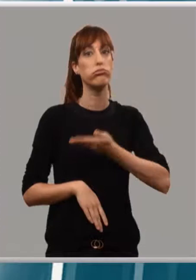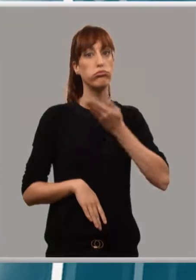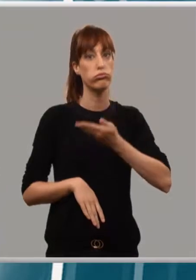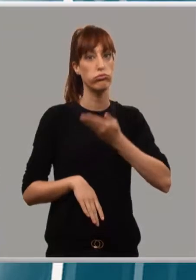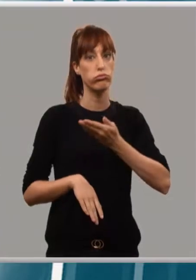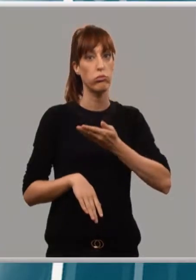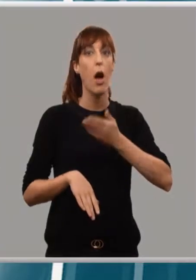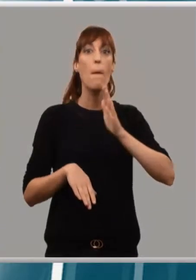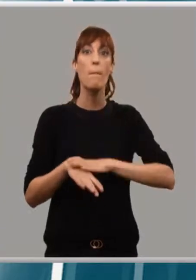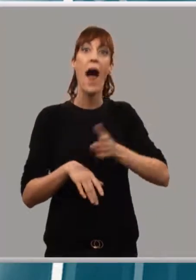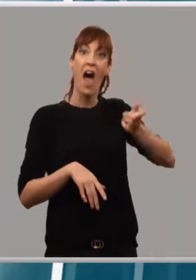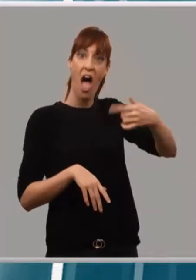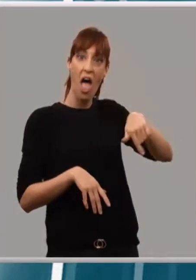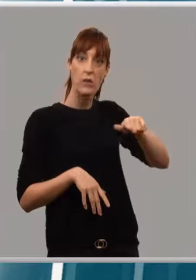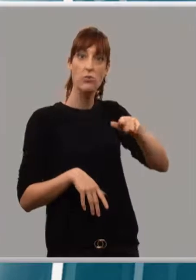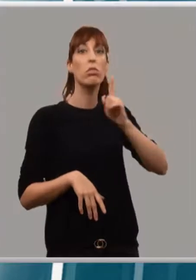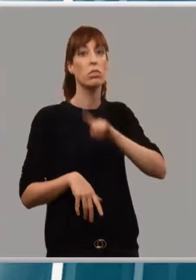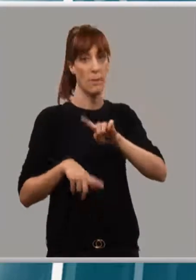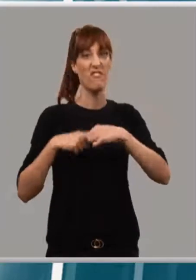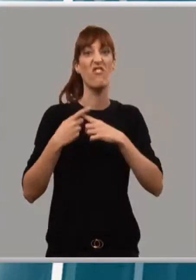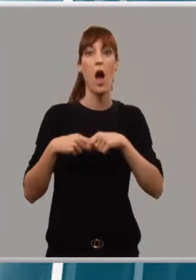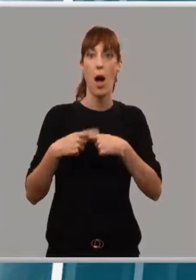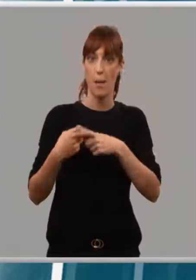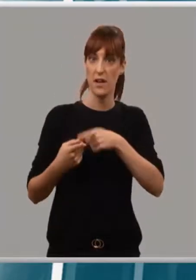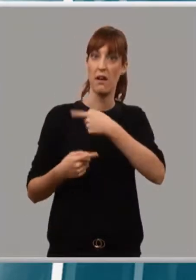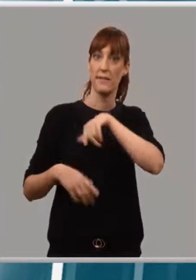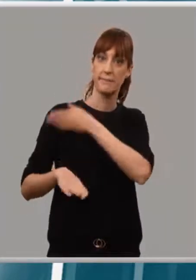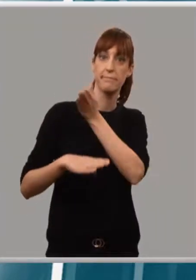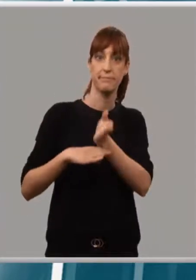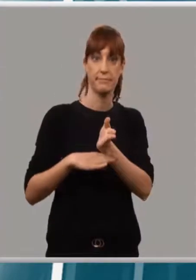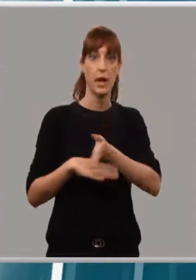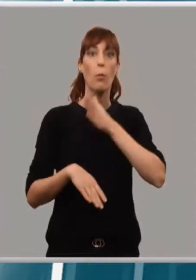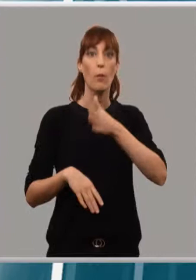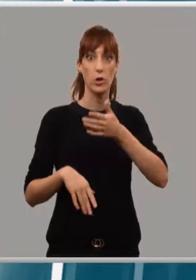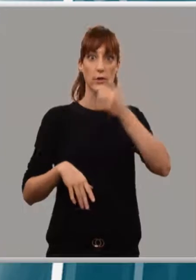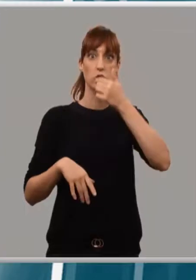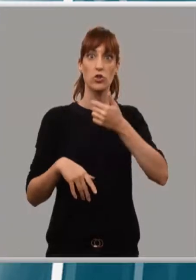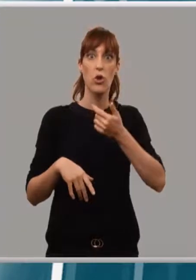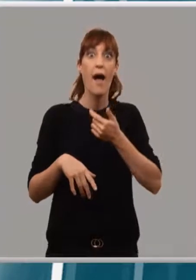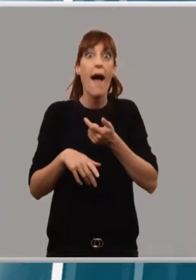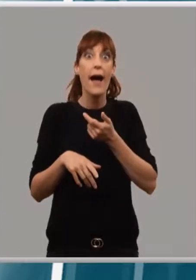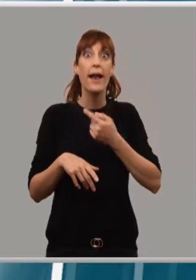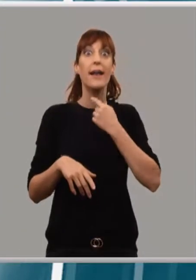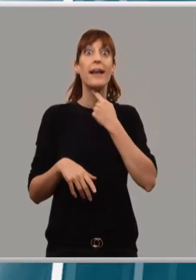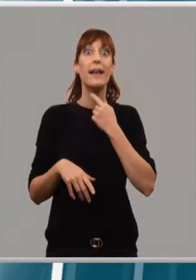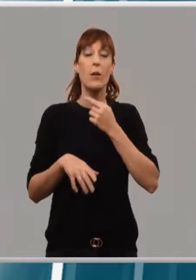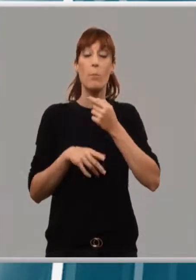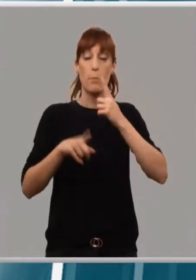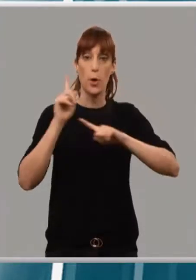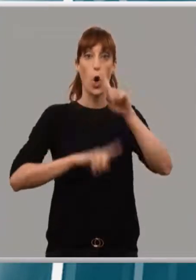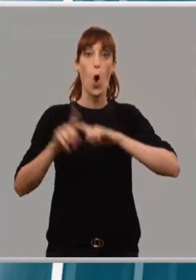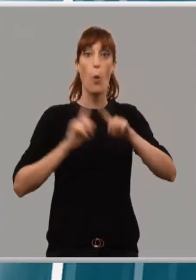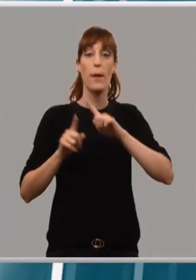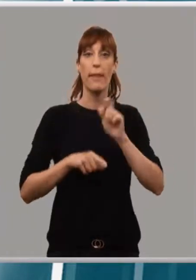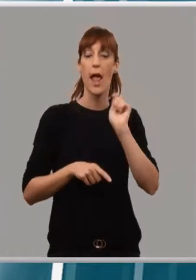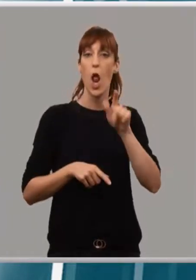y para las familias. Por eso, Álex y Teresa ven necesario dar la cara, poner rostro a la ludopatía. Lo veo tan valiente. El